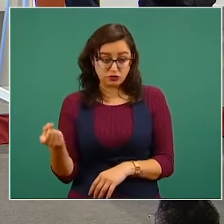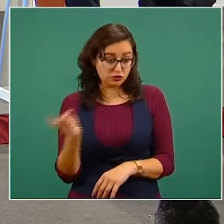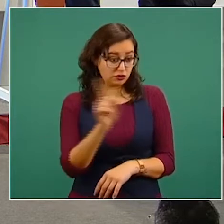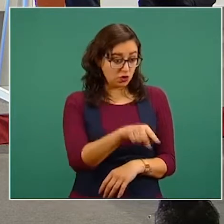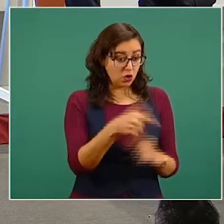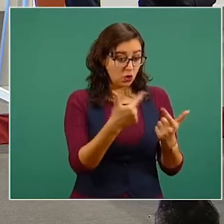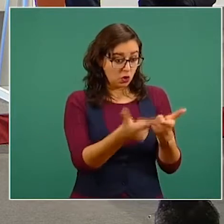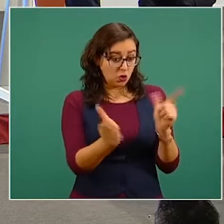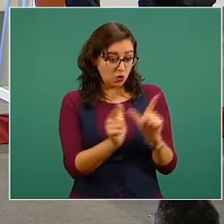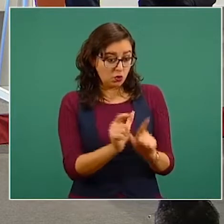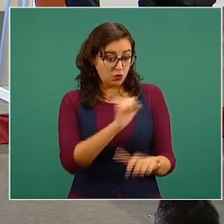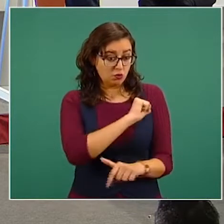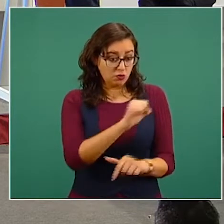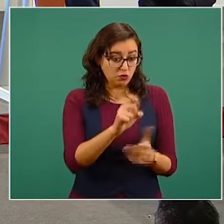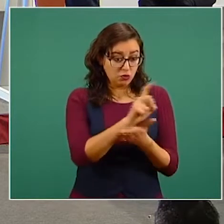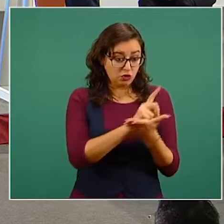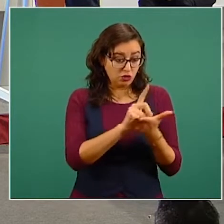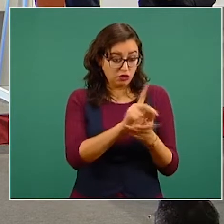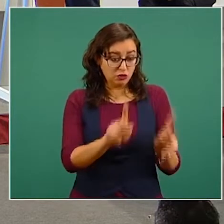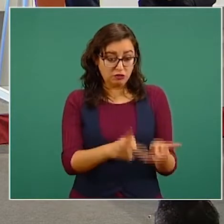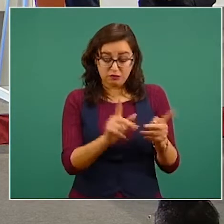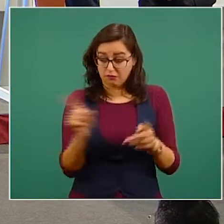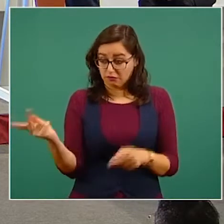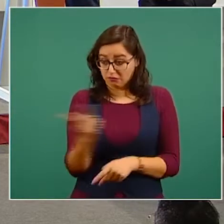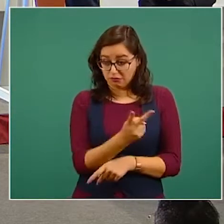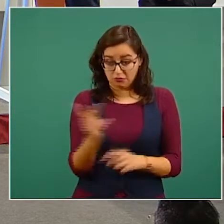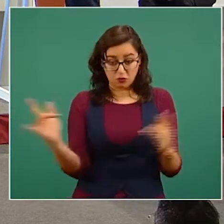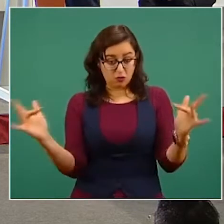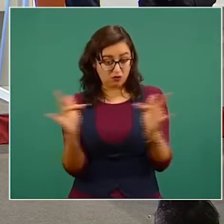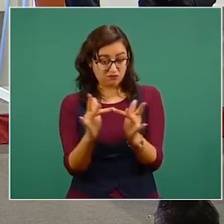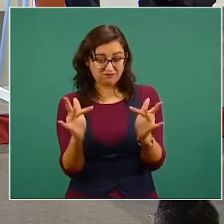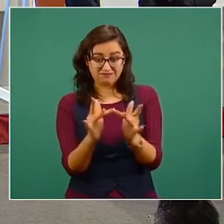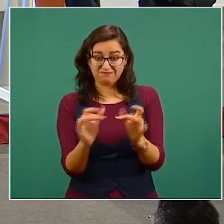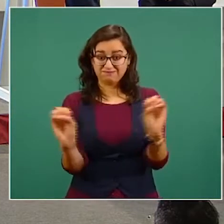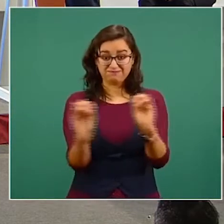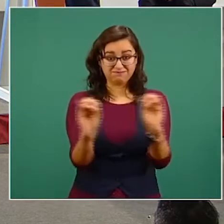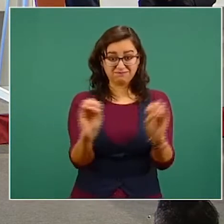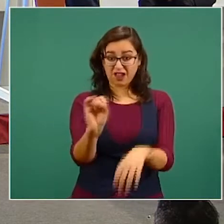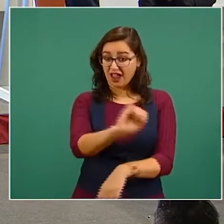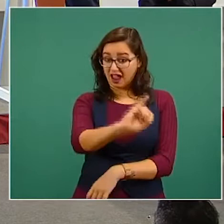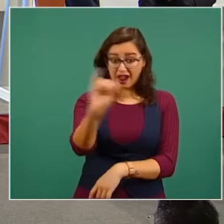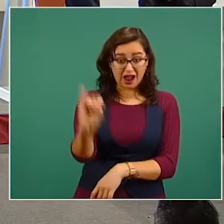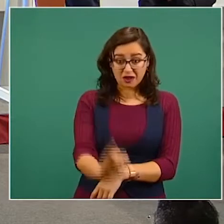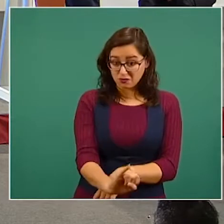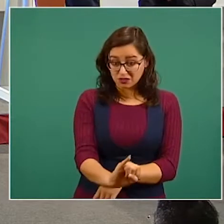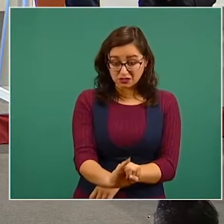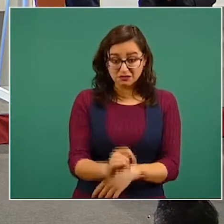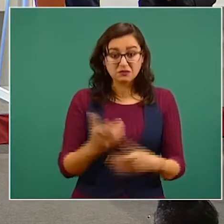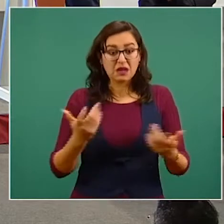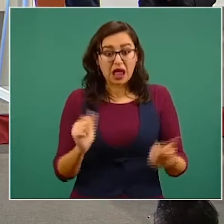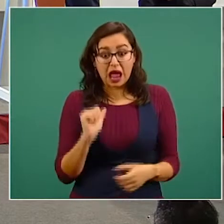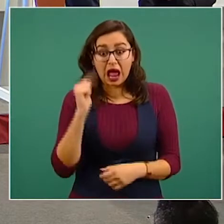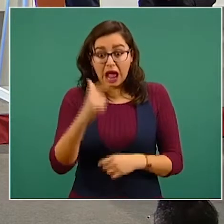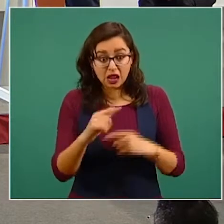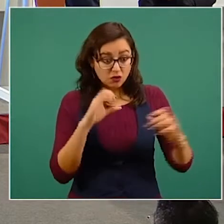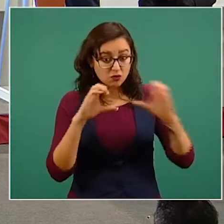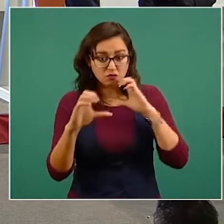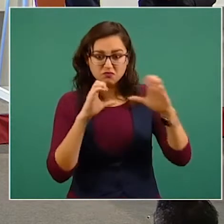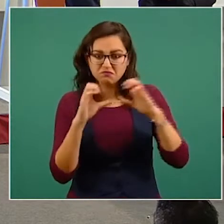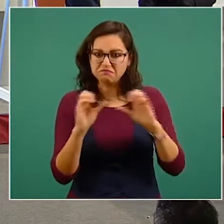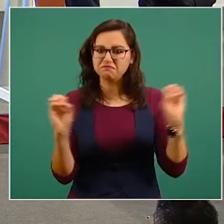investigada por las autoridades norteamericanas y tampoco sostuvo comunicación alguna con ellos,